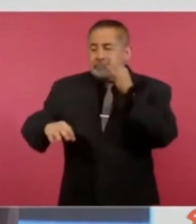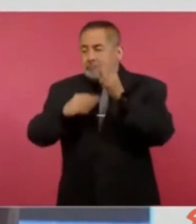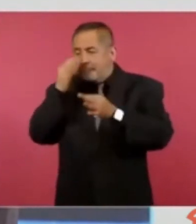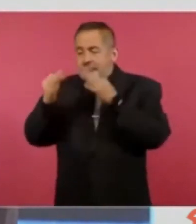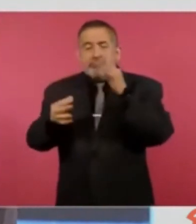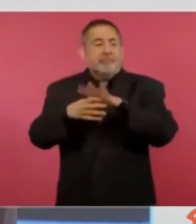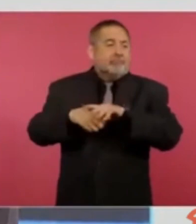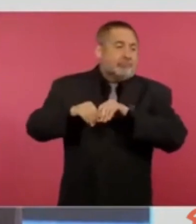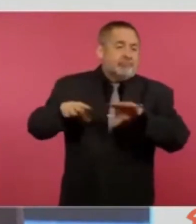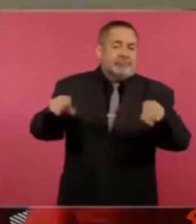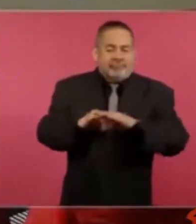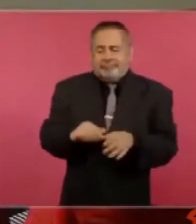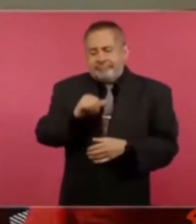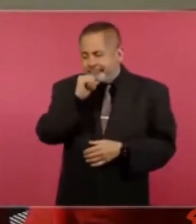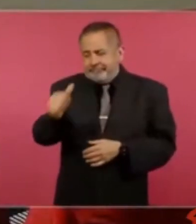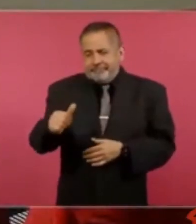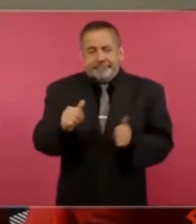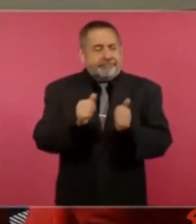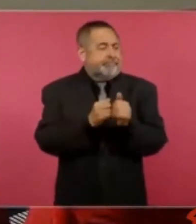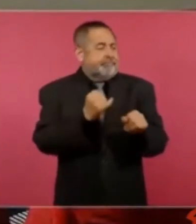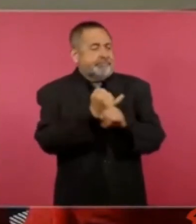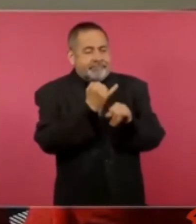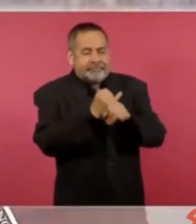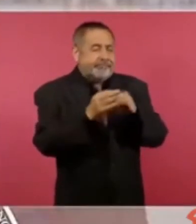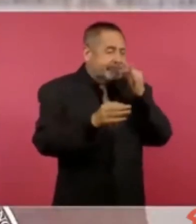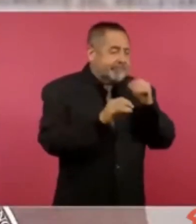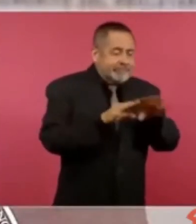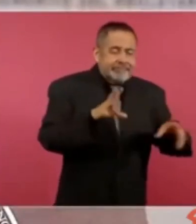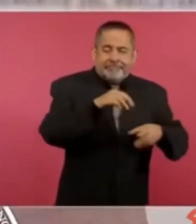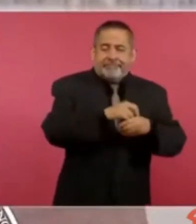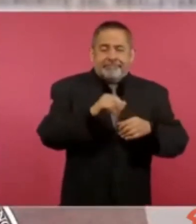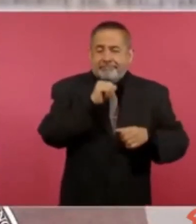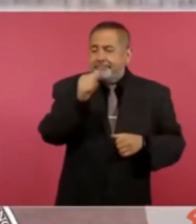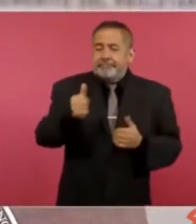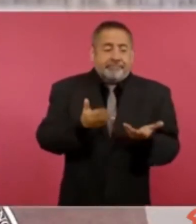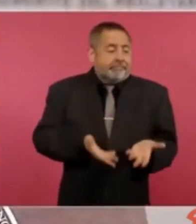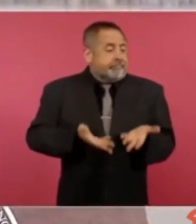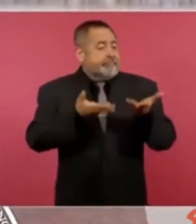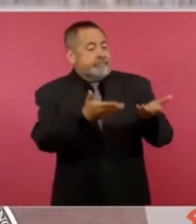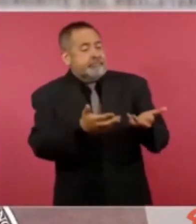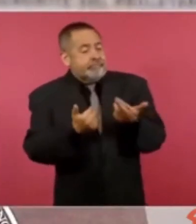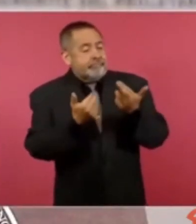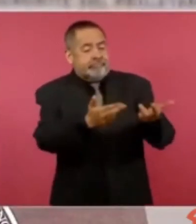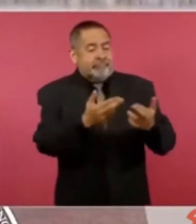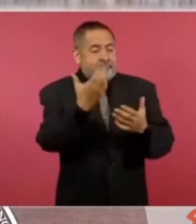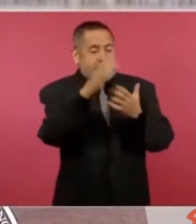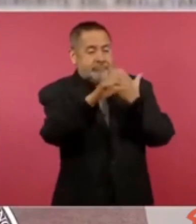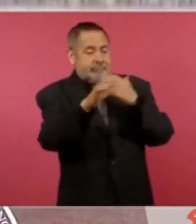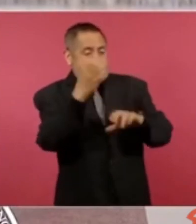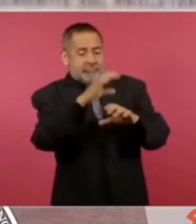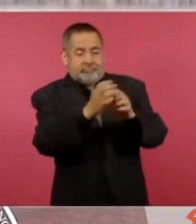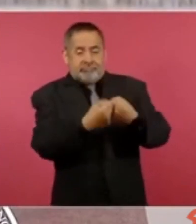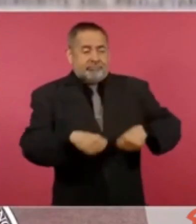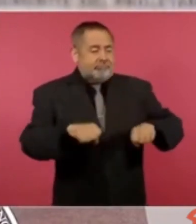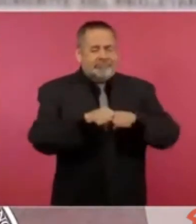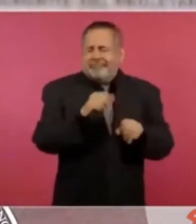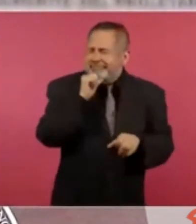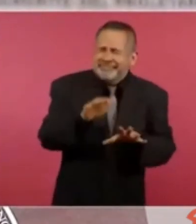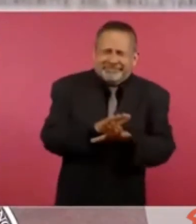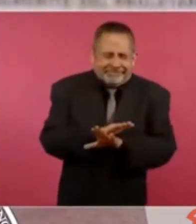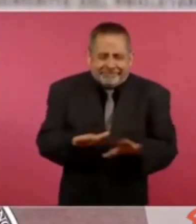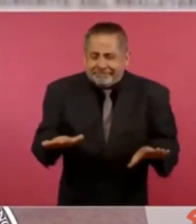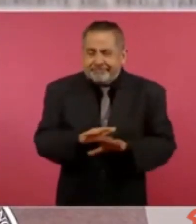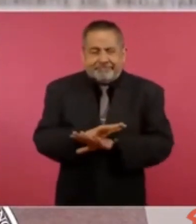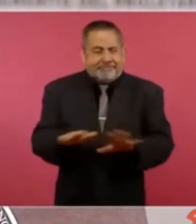a través de redes sociales, ni ofrece inversiones. A todas, a